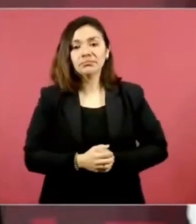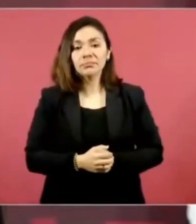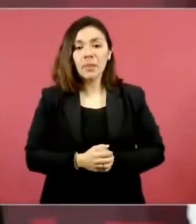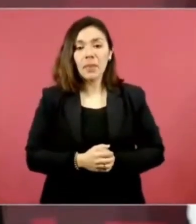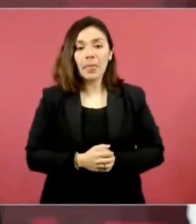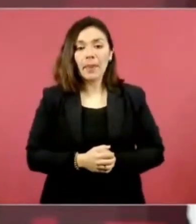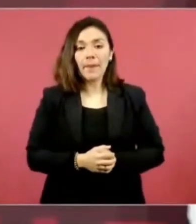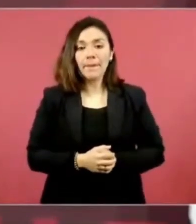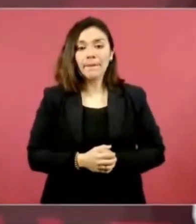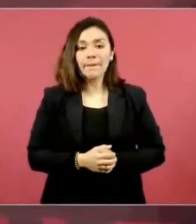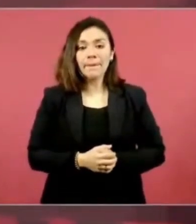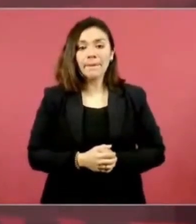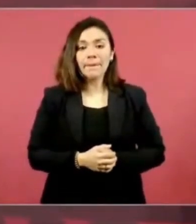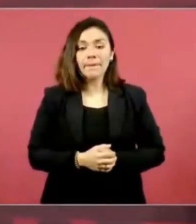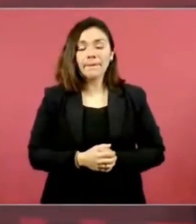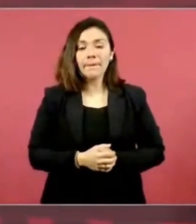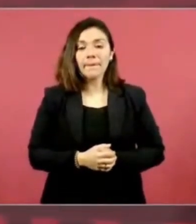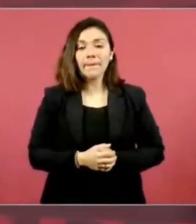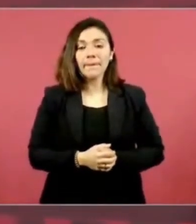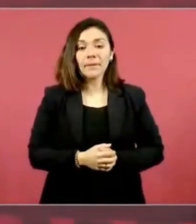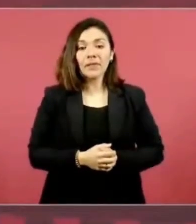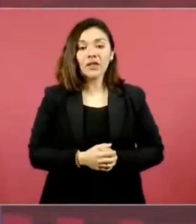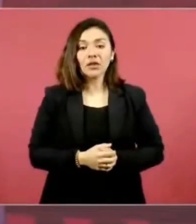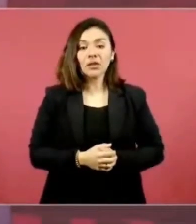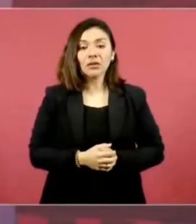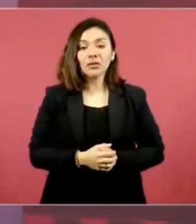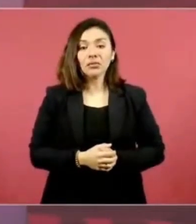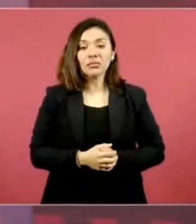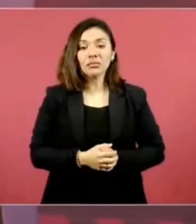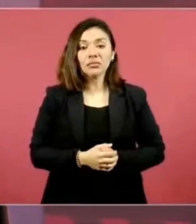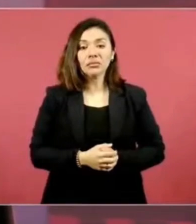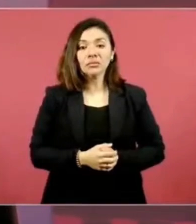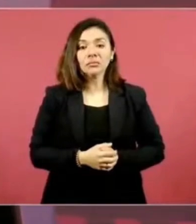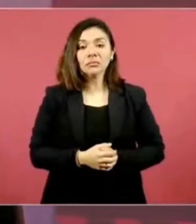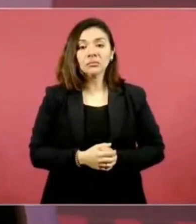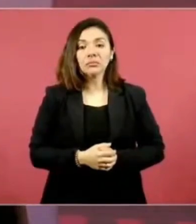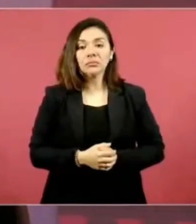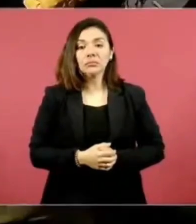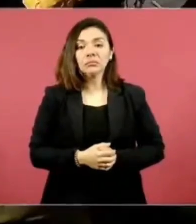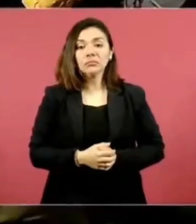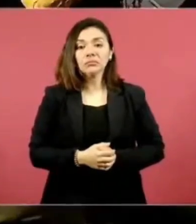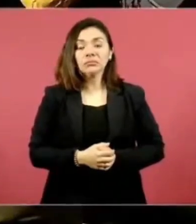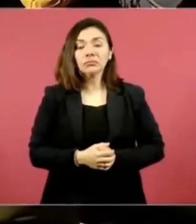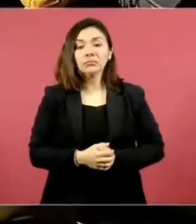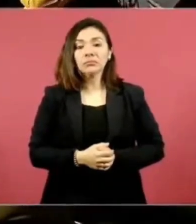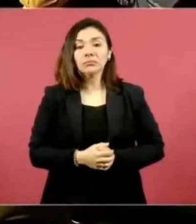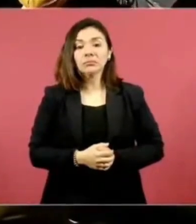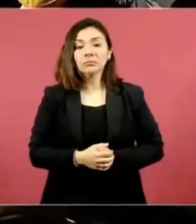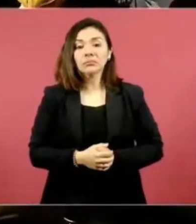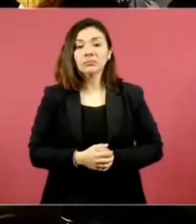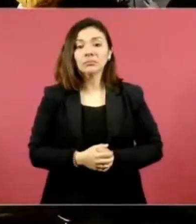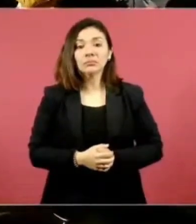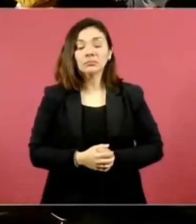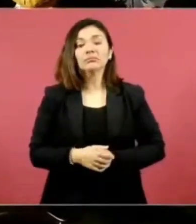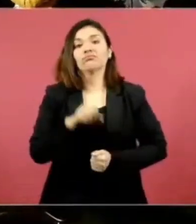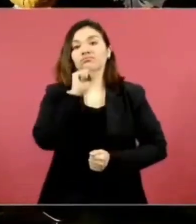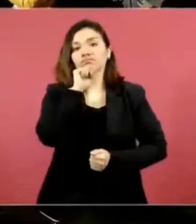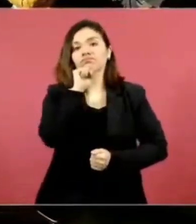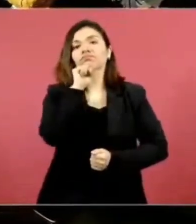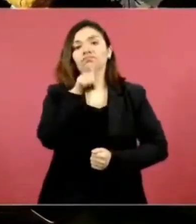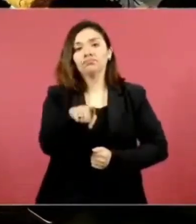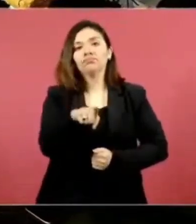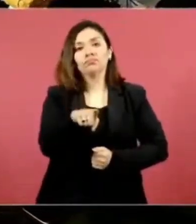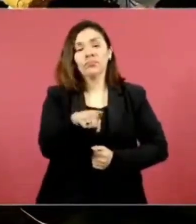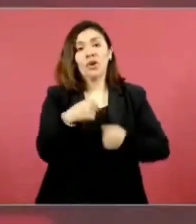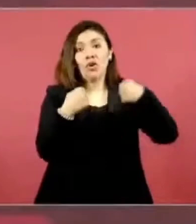también pues es muy amplia nuestra